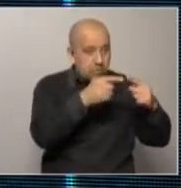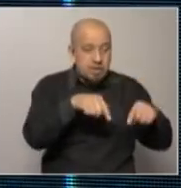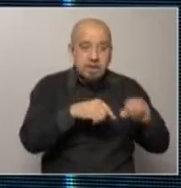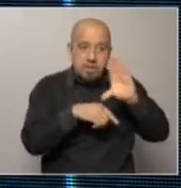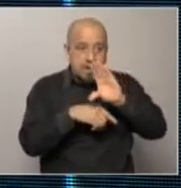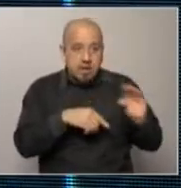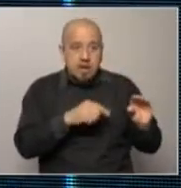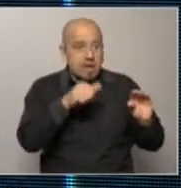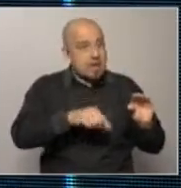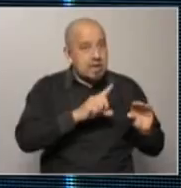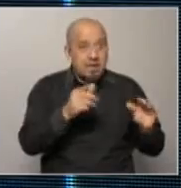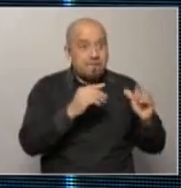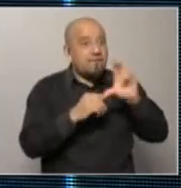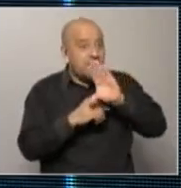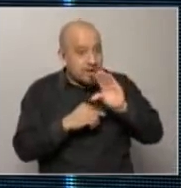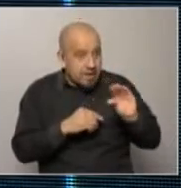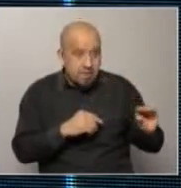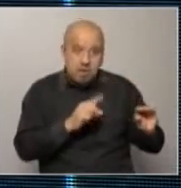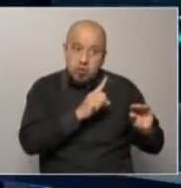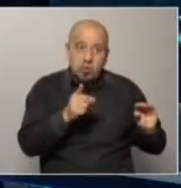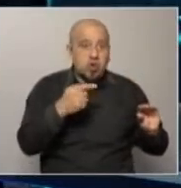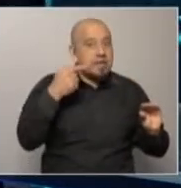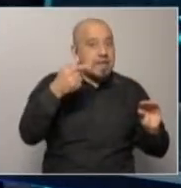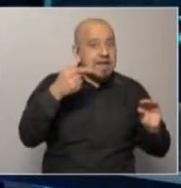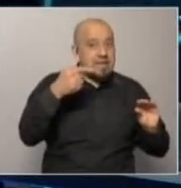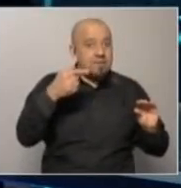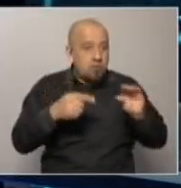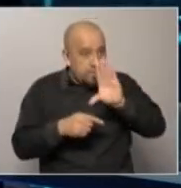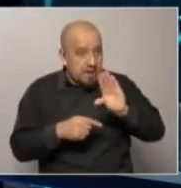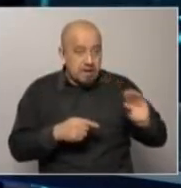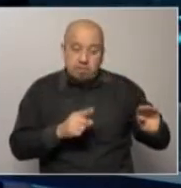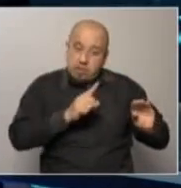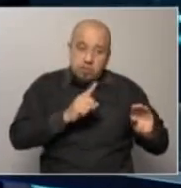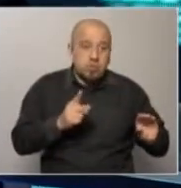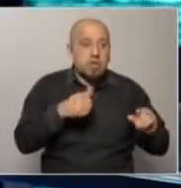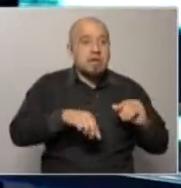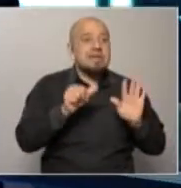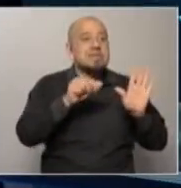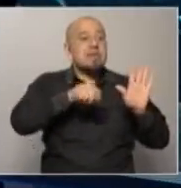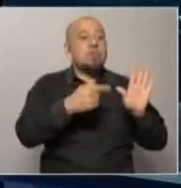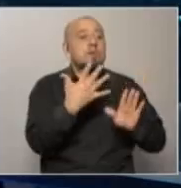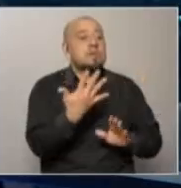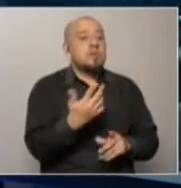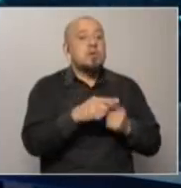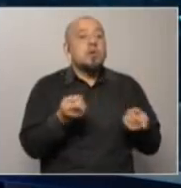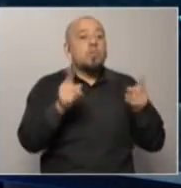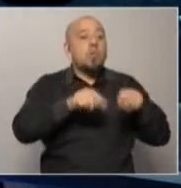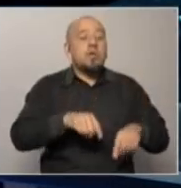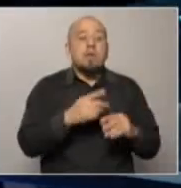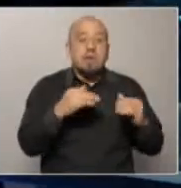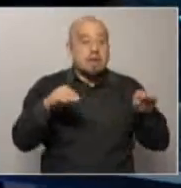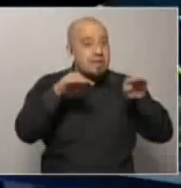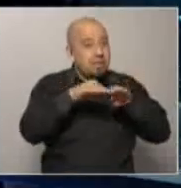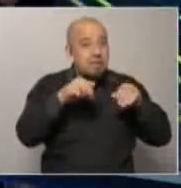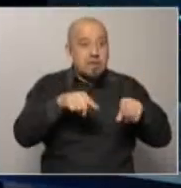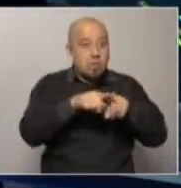estaba bajando en este país y esta baja según lo que está pronosticado acá no es 6,5 el año que viene que vuelva a un nivel parecido al del